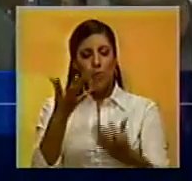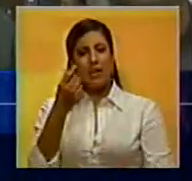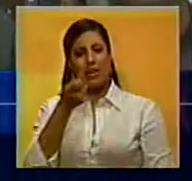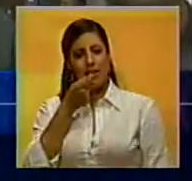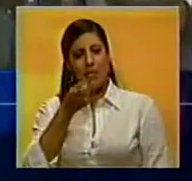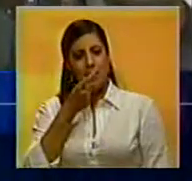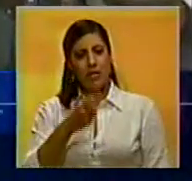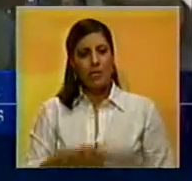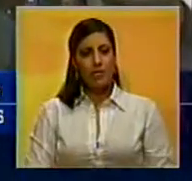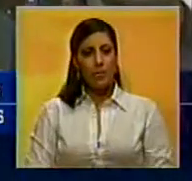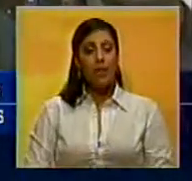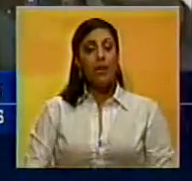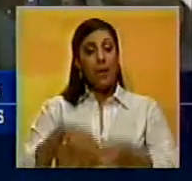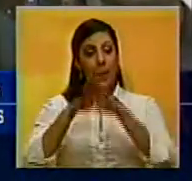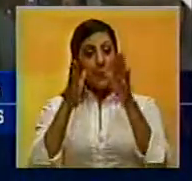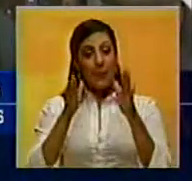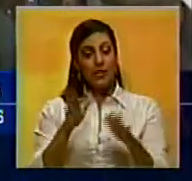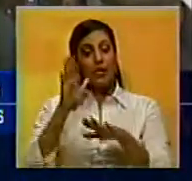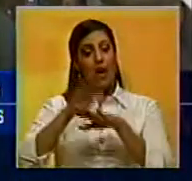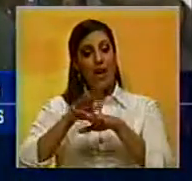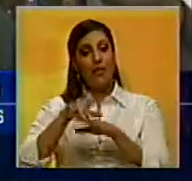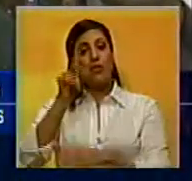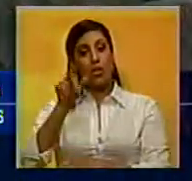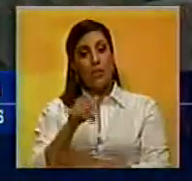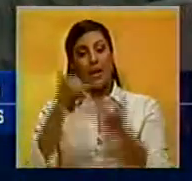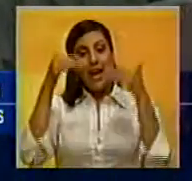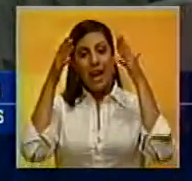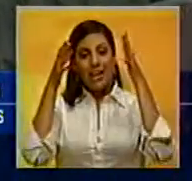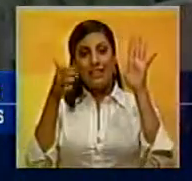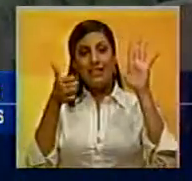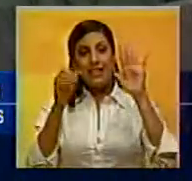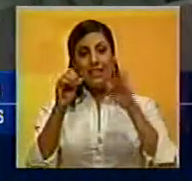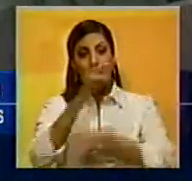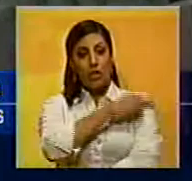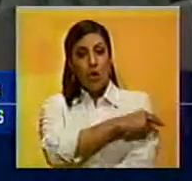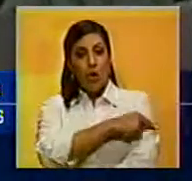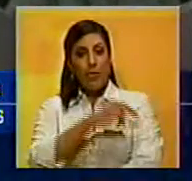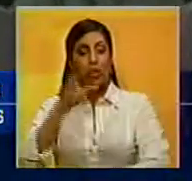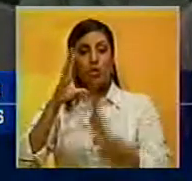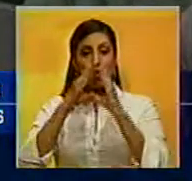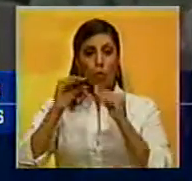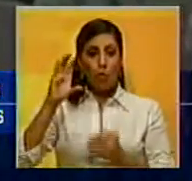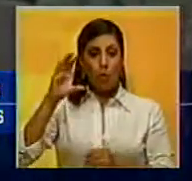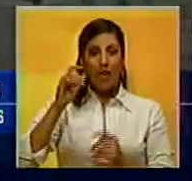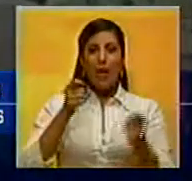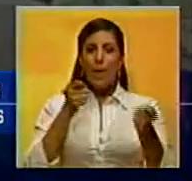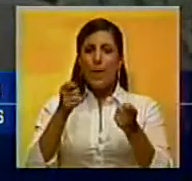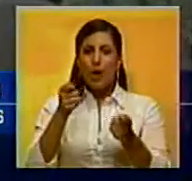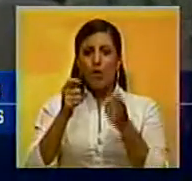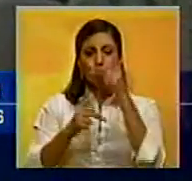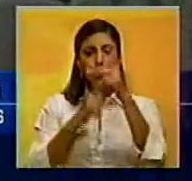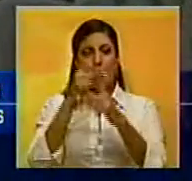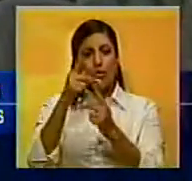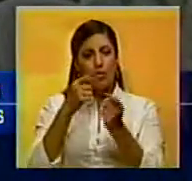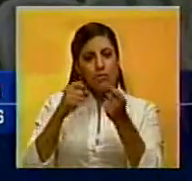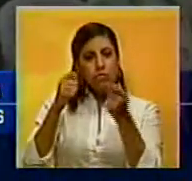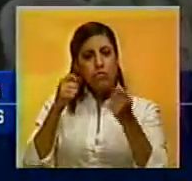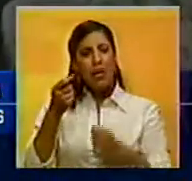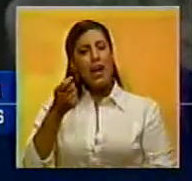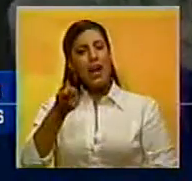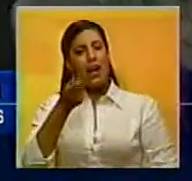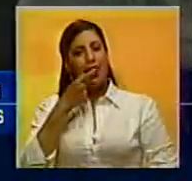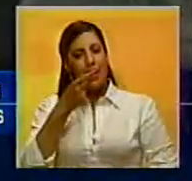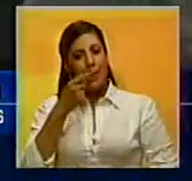medicina. El ministro anunció que también abordarán 60 hospitales de todo el país para controlar el proceso distributivo de